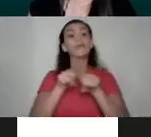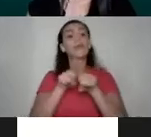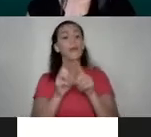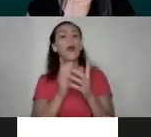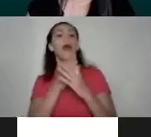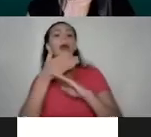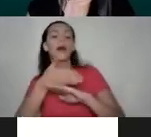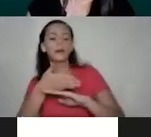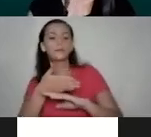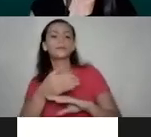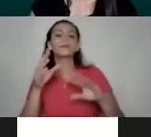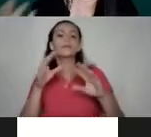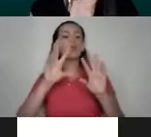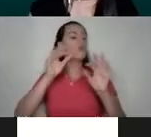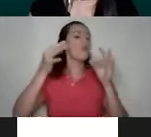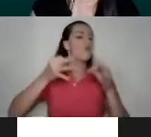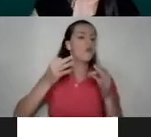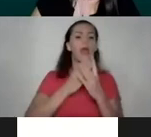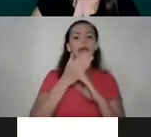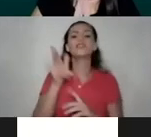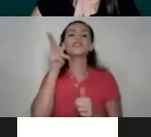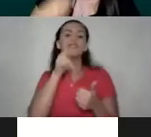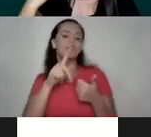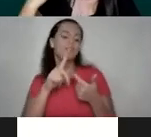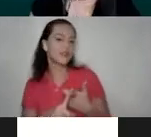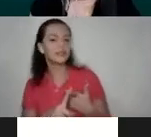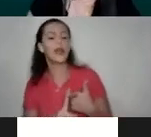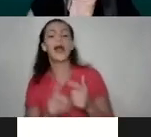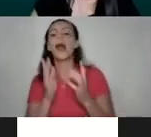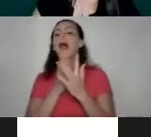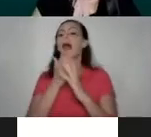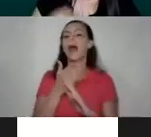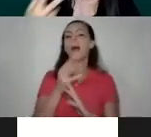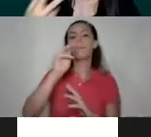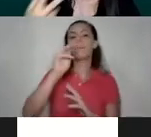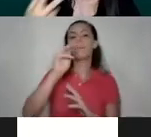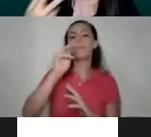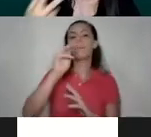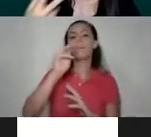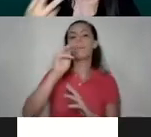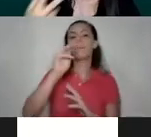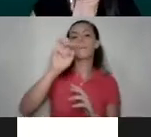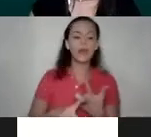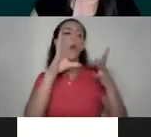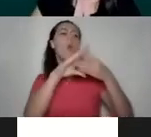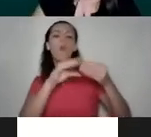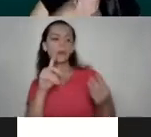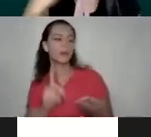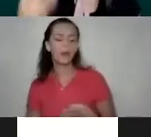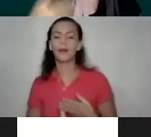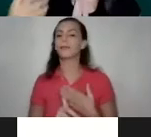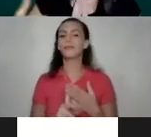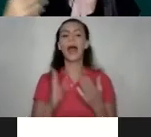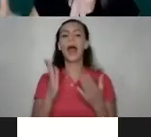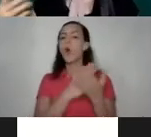canales informales, a través de un chiste, a través de un meme, a través de un comentario, a través